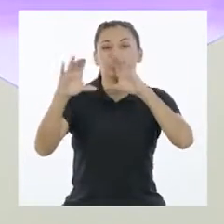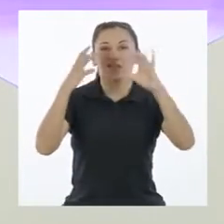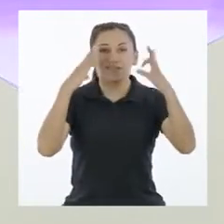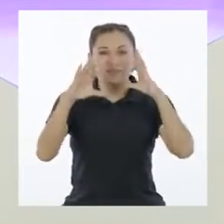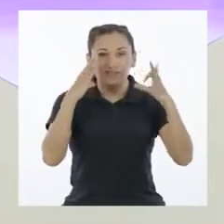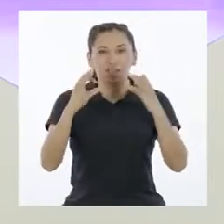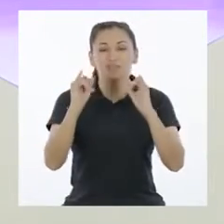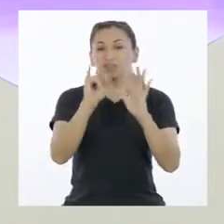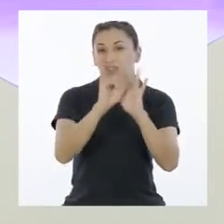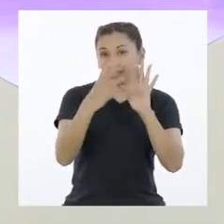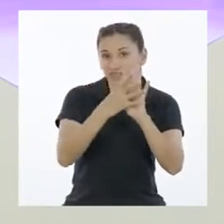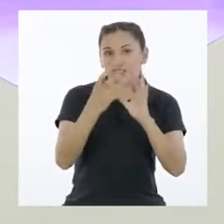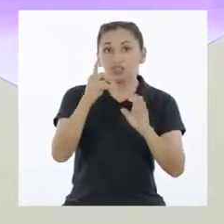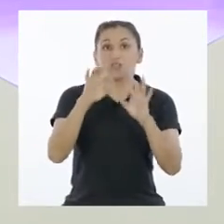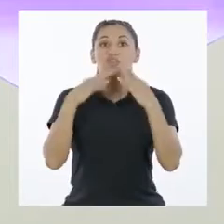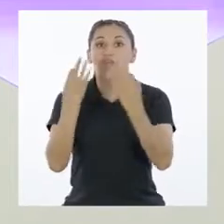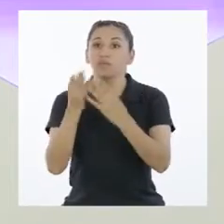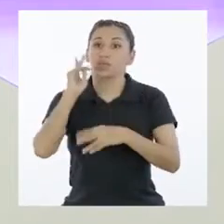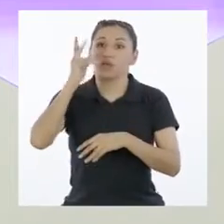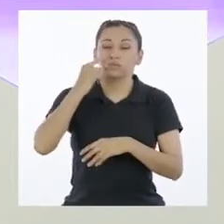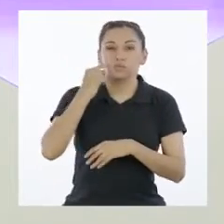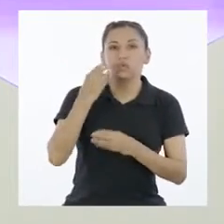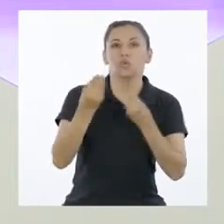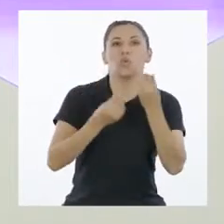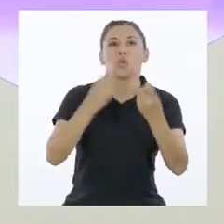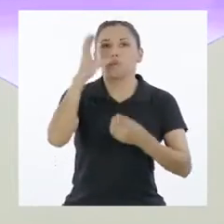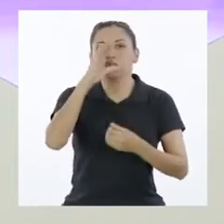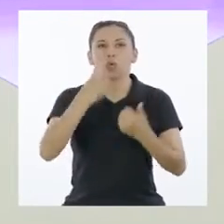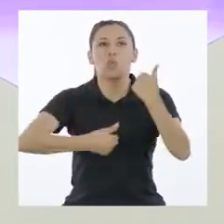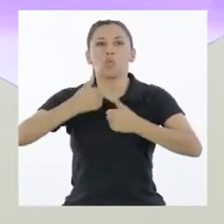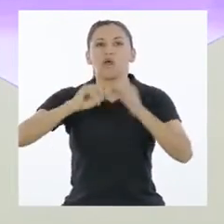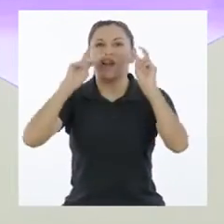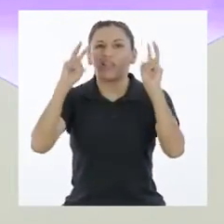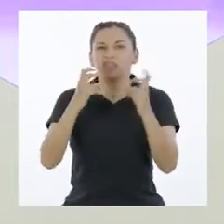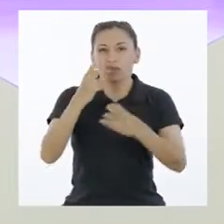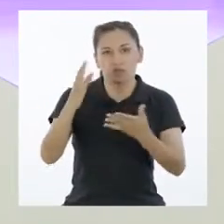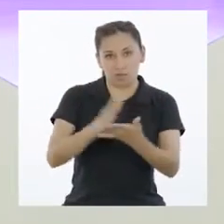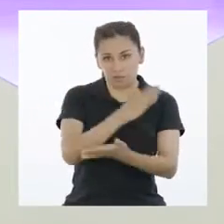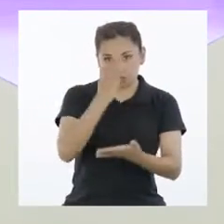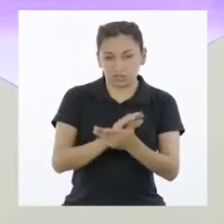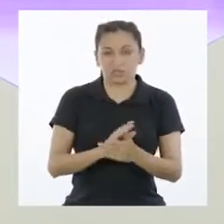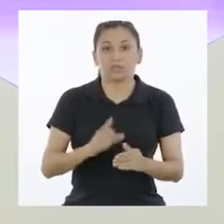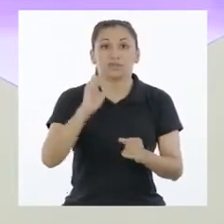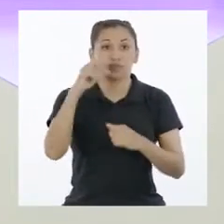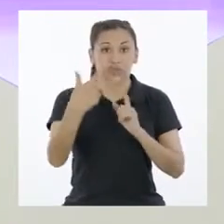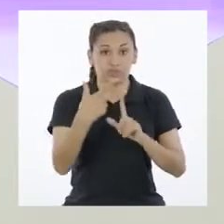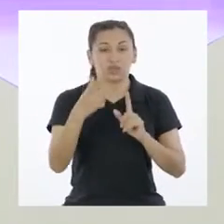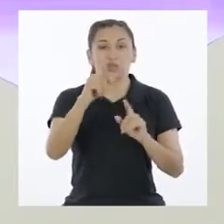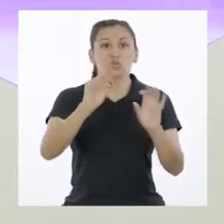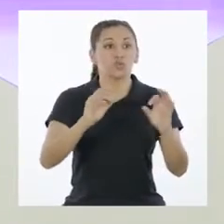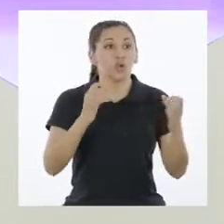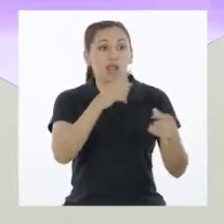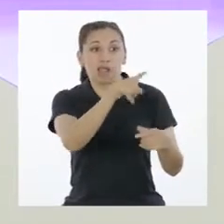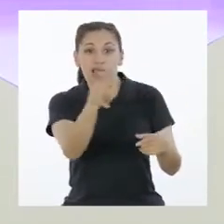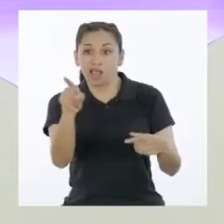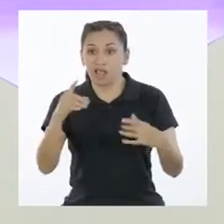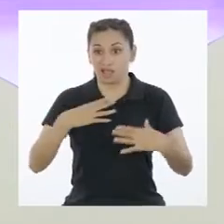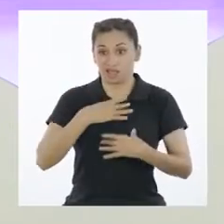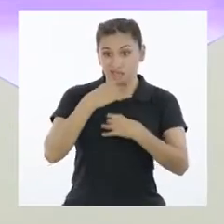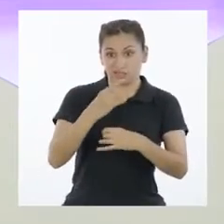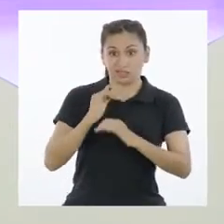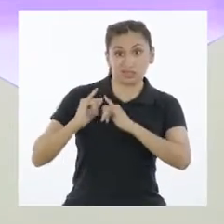pregunta a tus profesores y familiares sobre las posibles causas del problema. Tercero, únete con otras personas